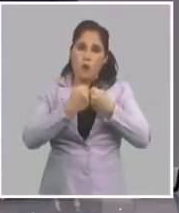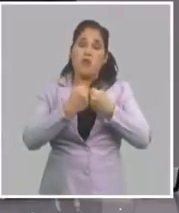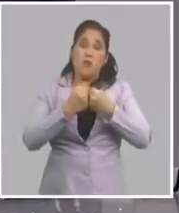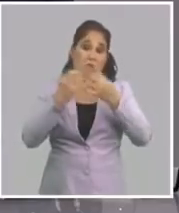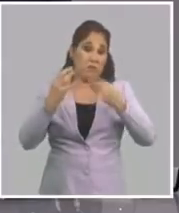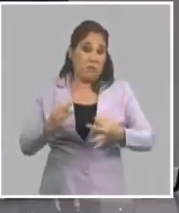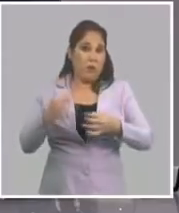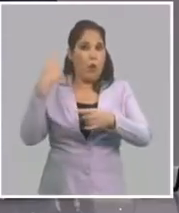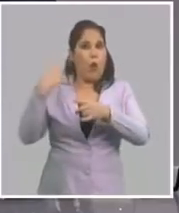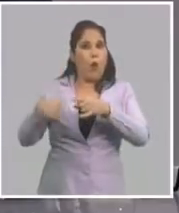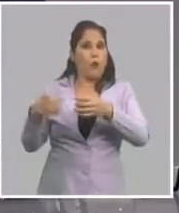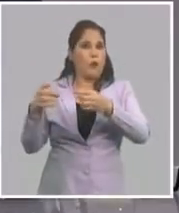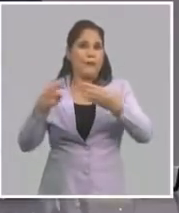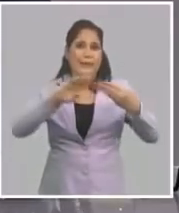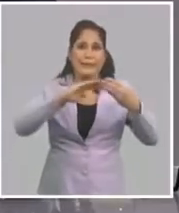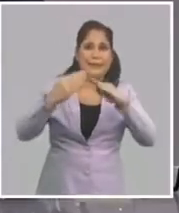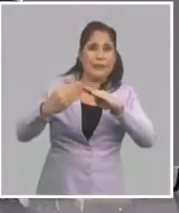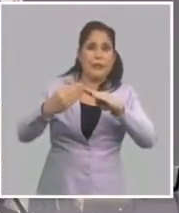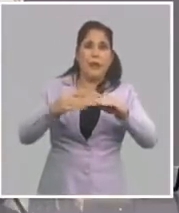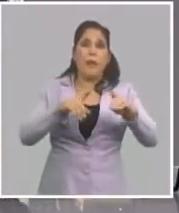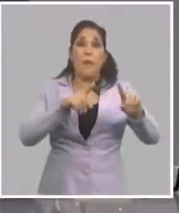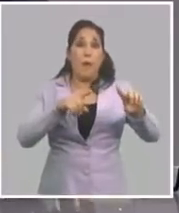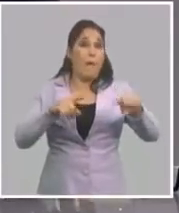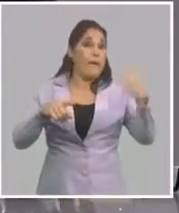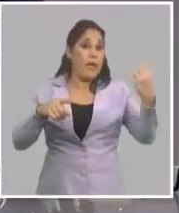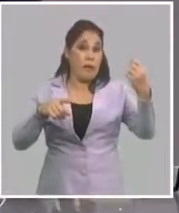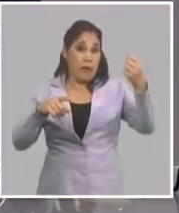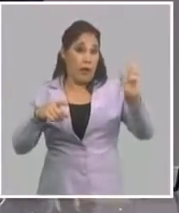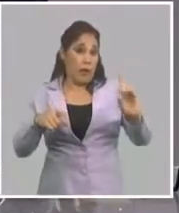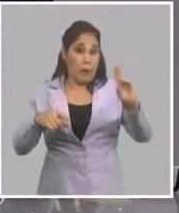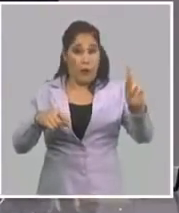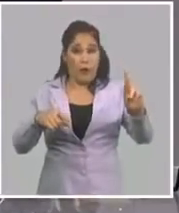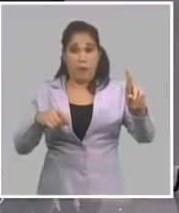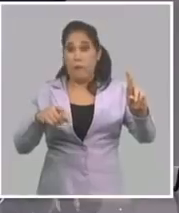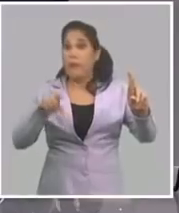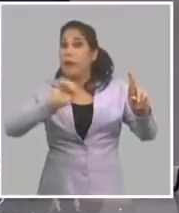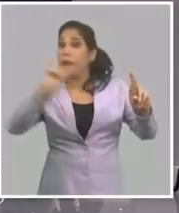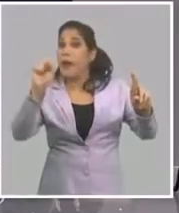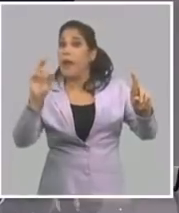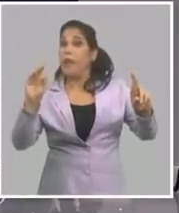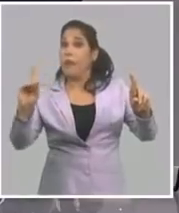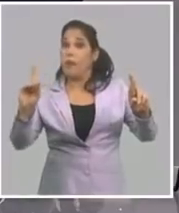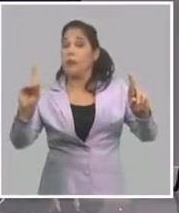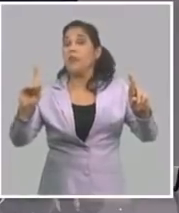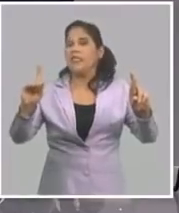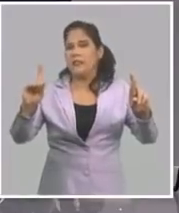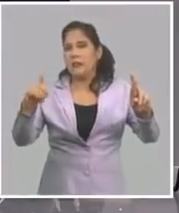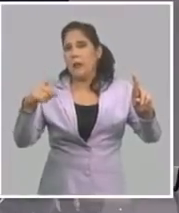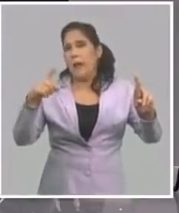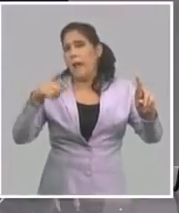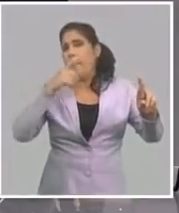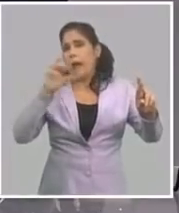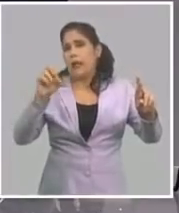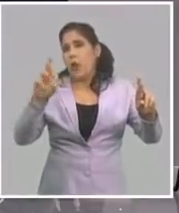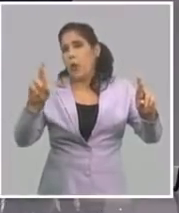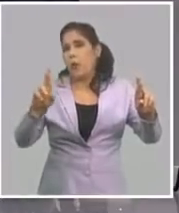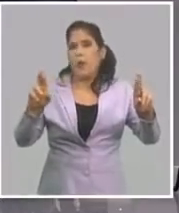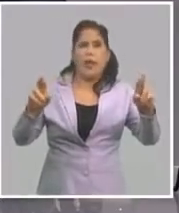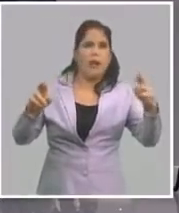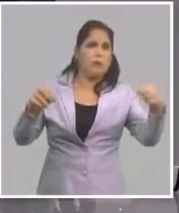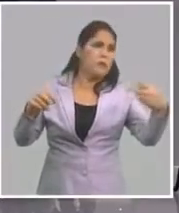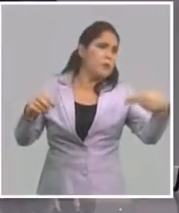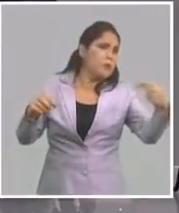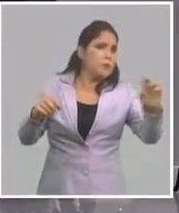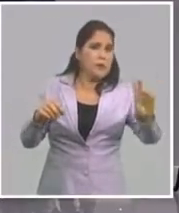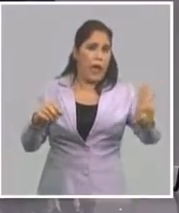del otro grupo. Si pierde, vamos a decir, la candidatura de Trump, ¿qué pasará con el partido republicano clásico?